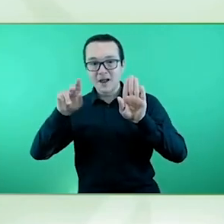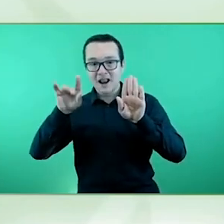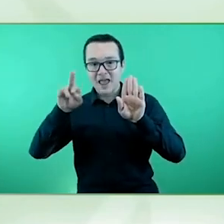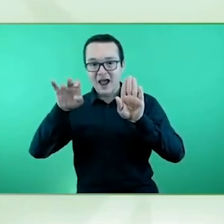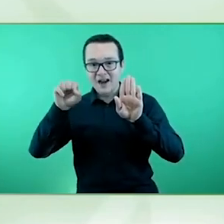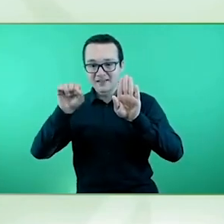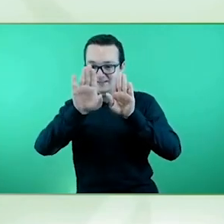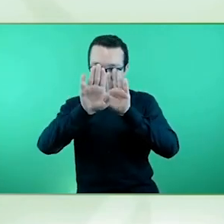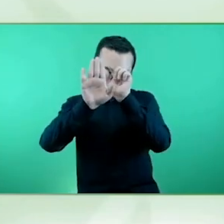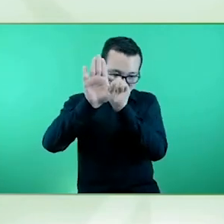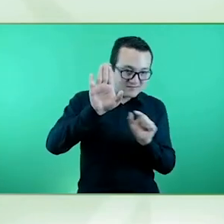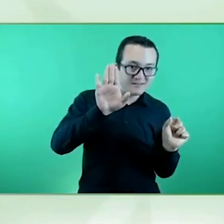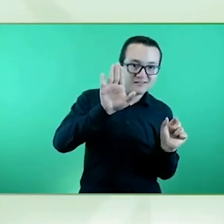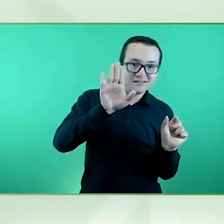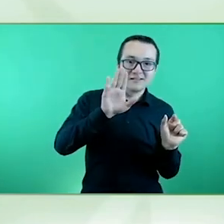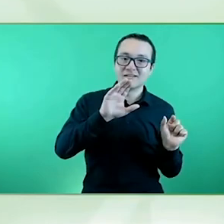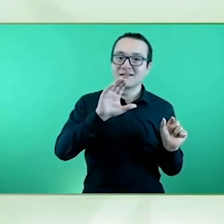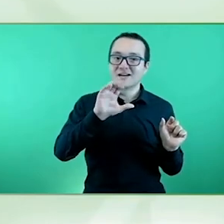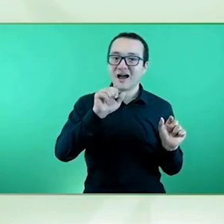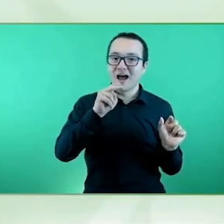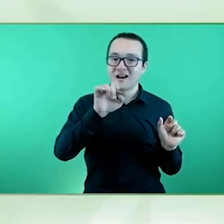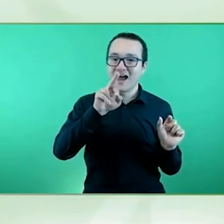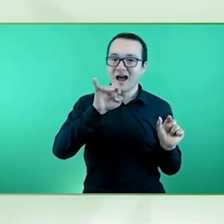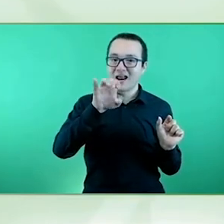más importantes del territorio español.